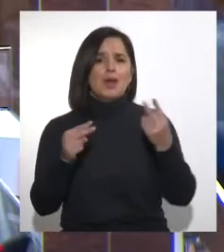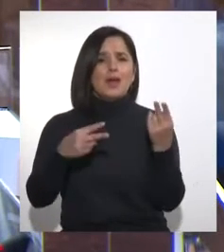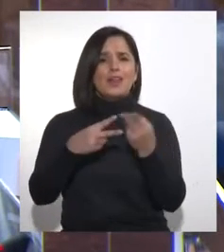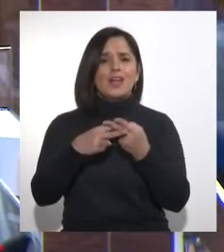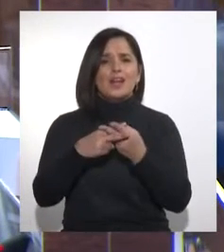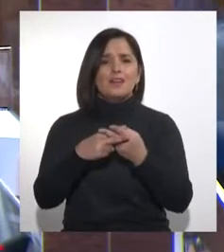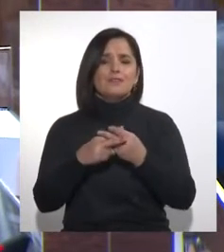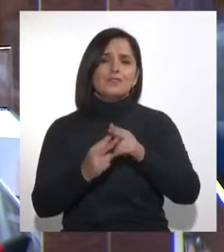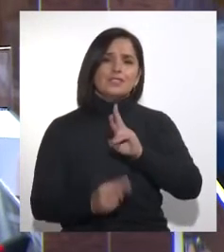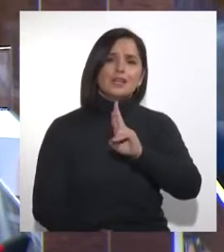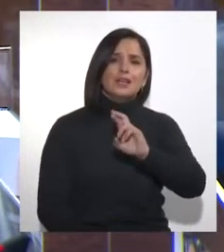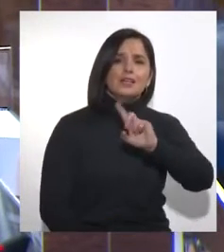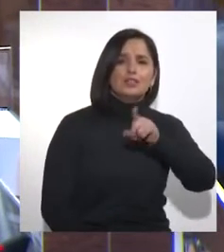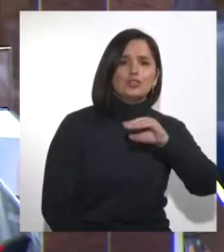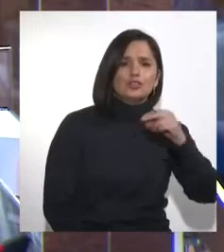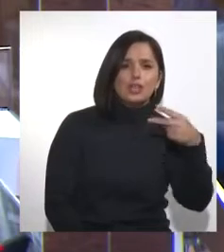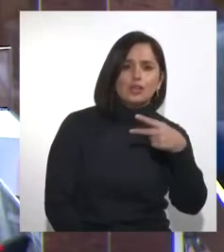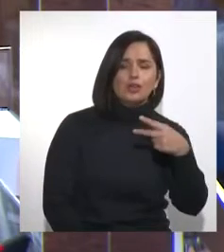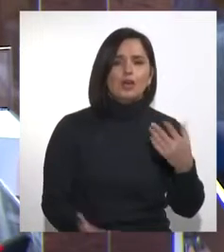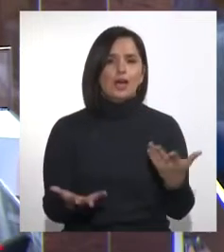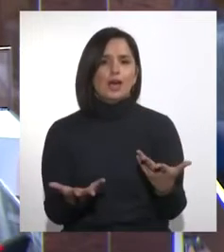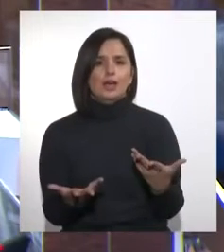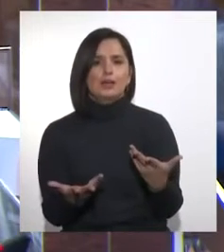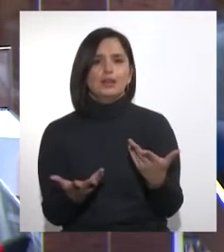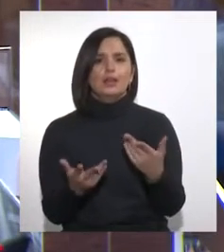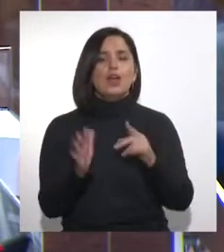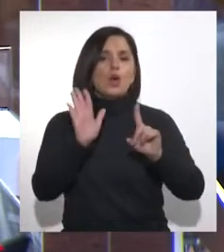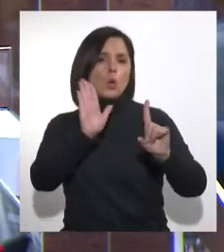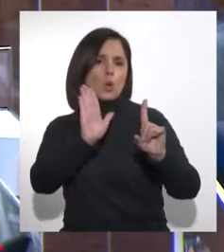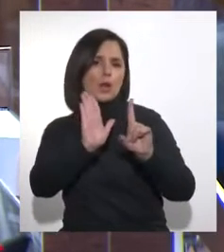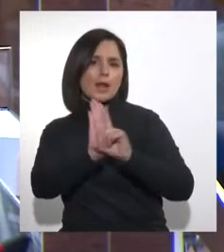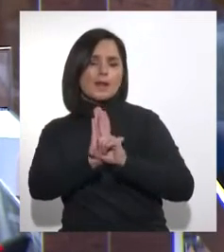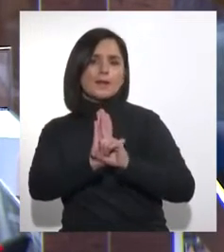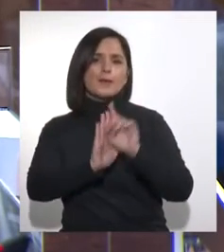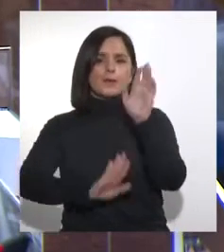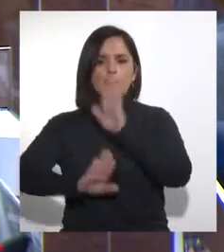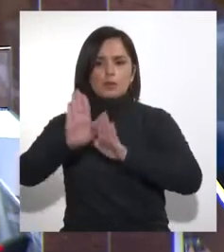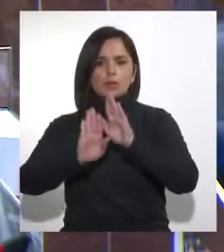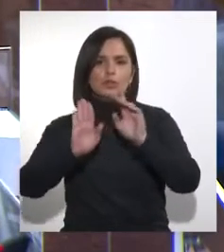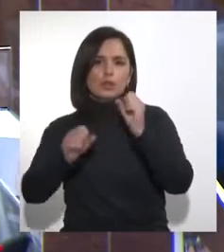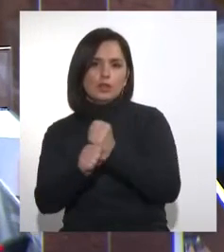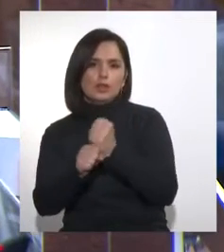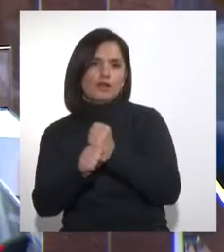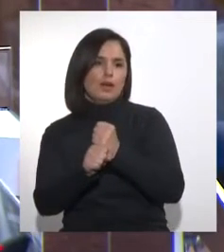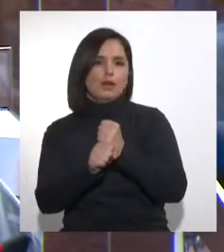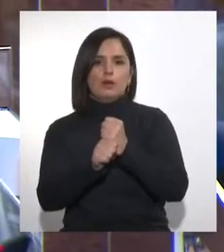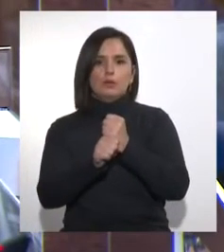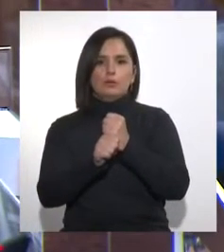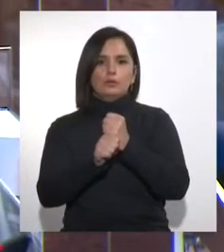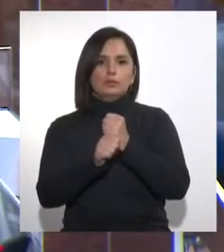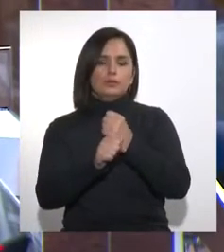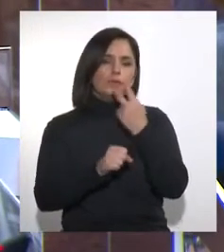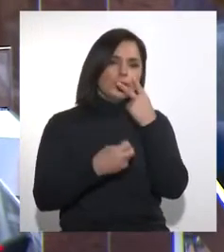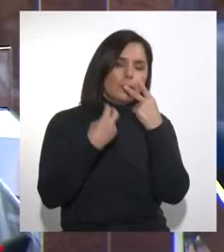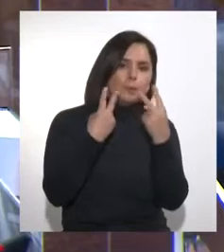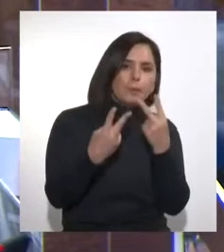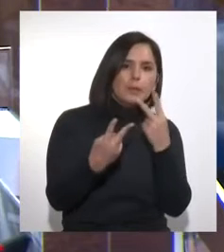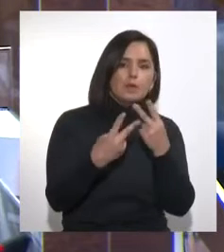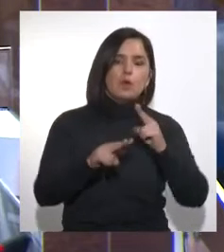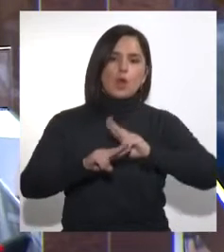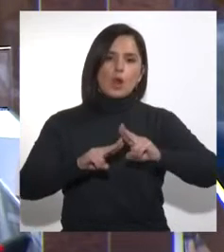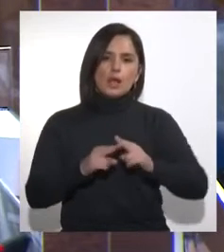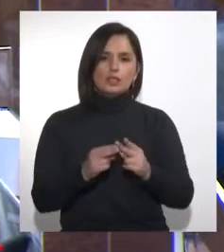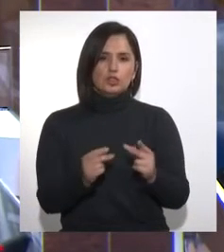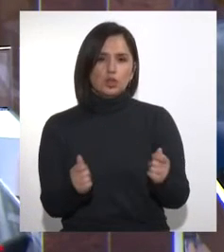y los obstáculos. Vimos la ley de protección del trabajo 1.0. Ahora estamos en el 2.0. Vimos que la solución